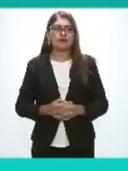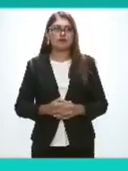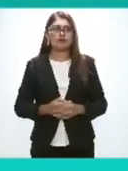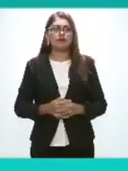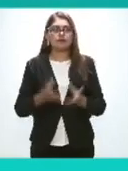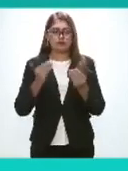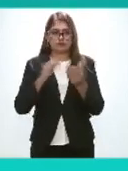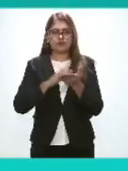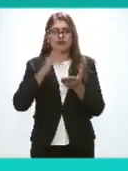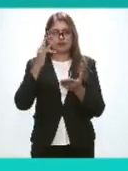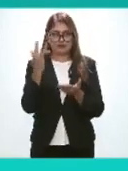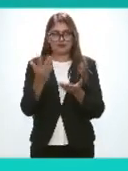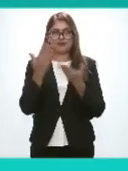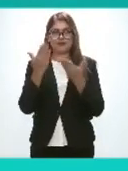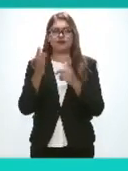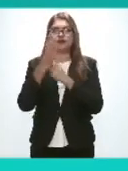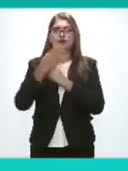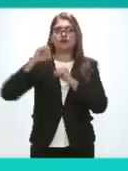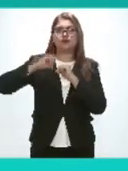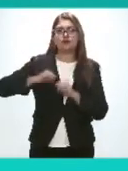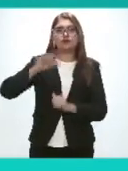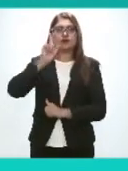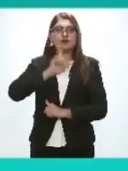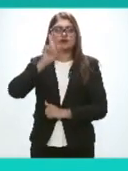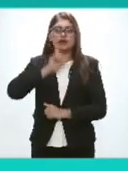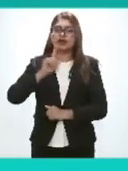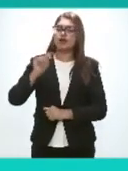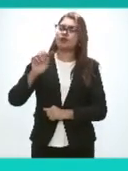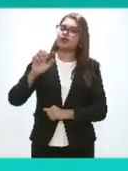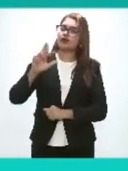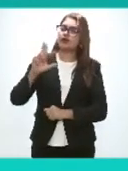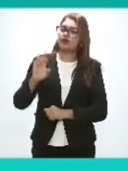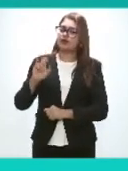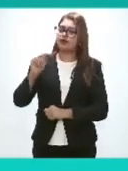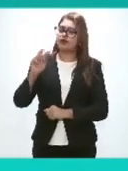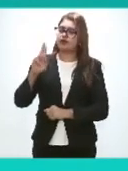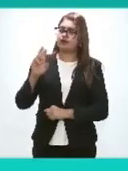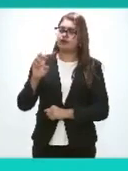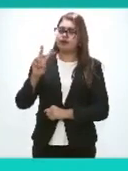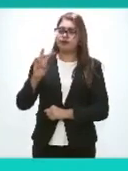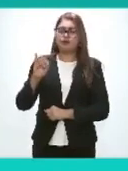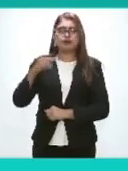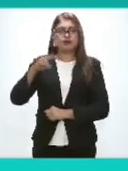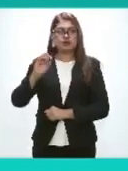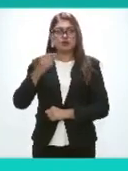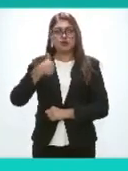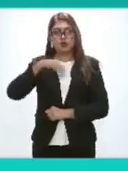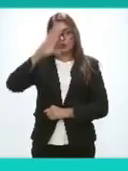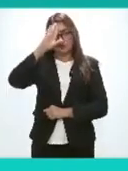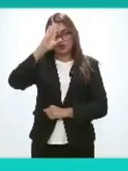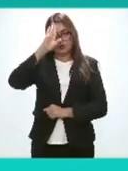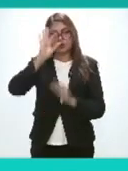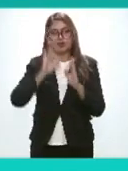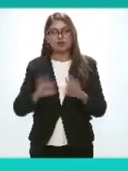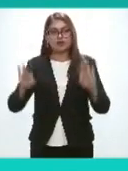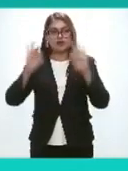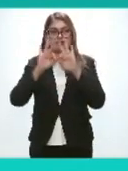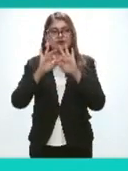muchas gracias comisionada Tere Treviño bueno pues creo que es importante simplemente